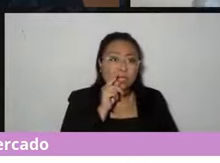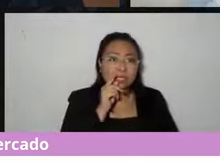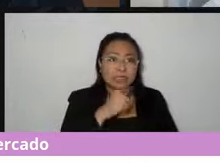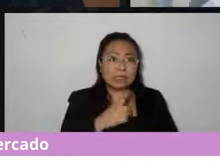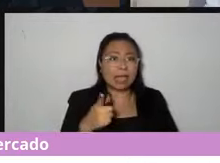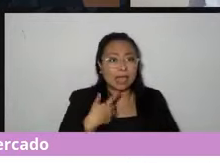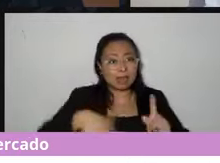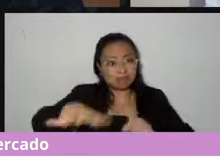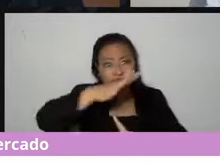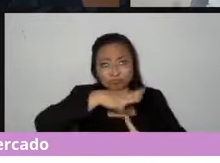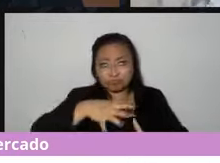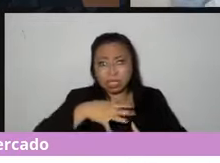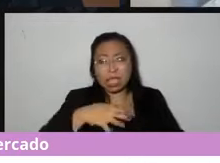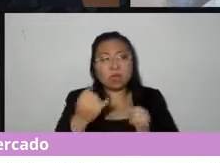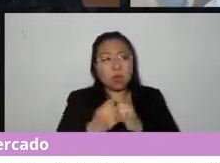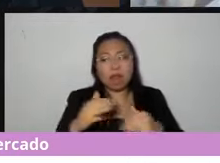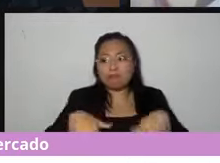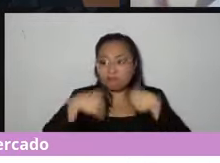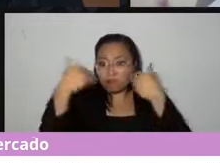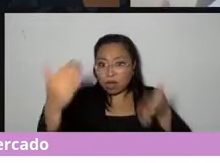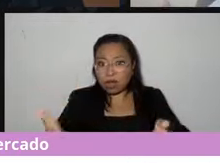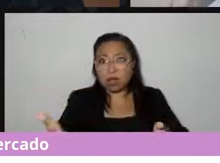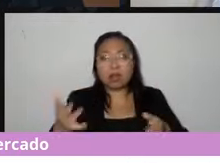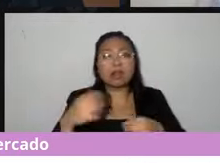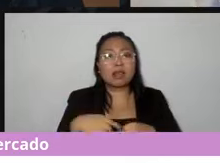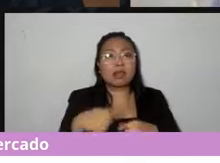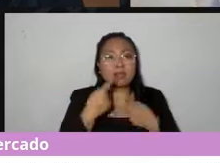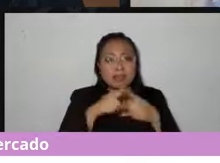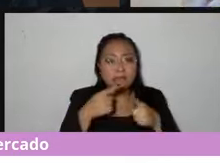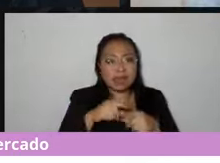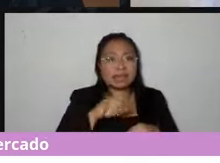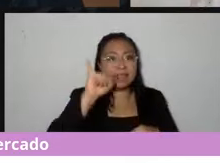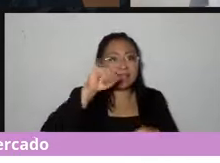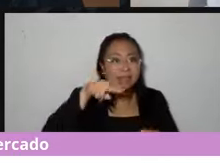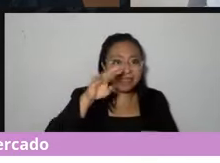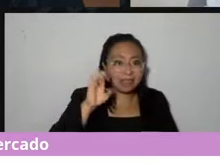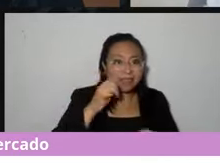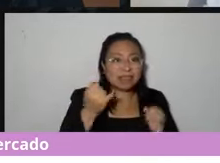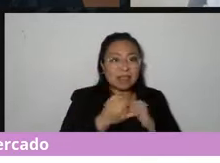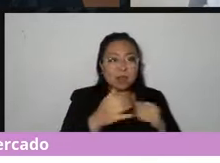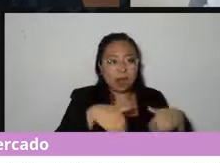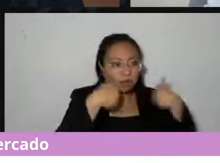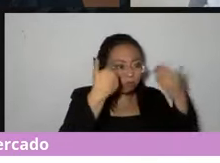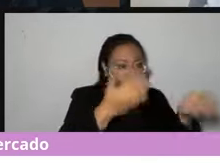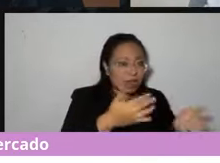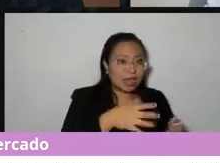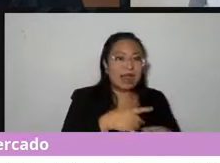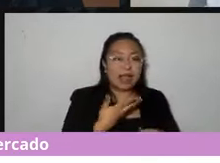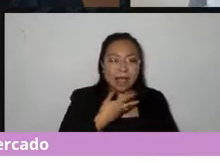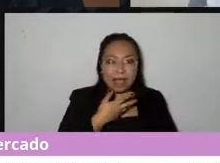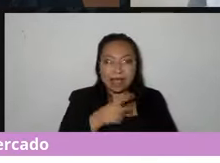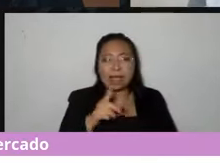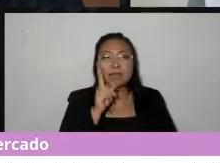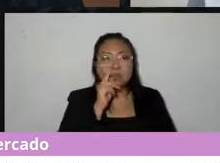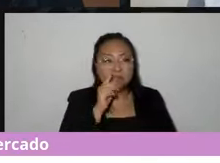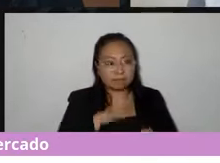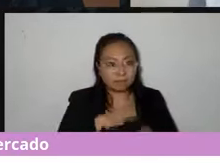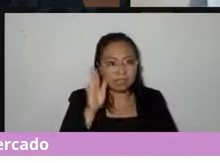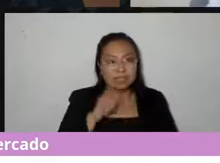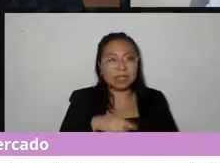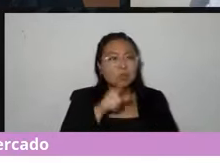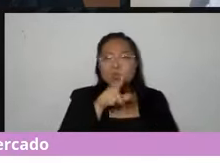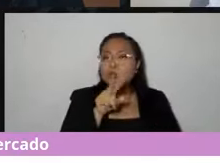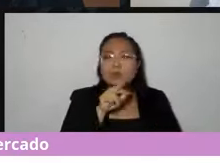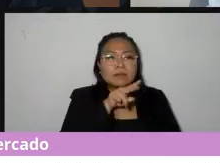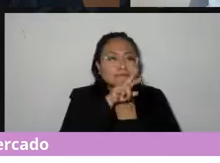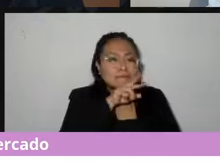por ejemplo, afuera de las casillas, afuera de los órganos distritales donde recibimos la votación. Entonces, Sunia, no te preocupes,